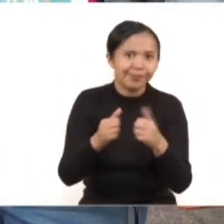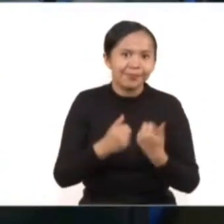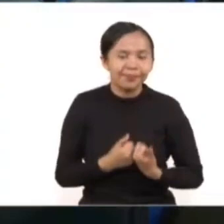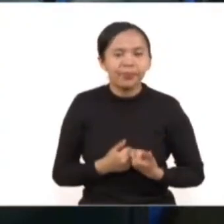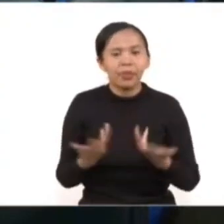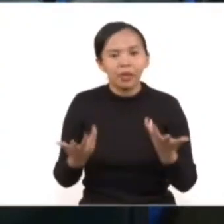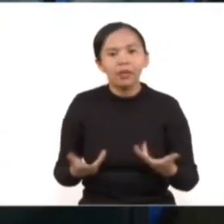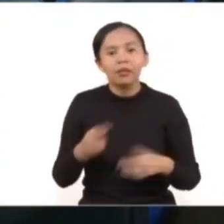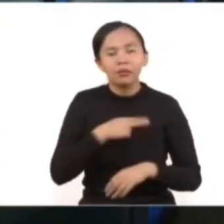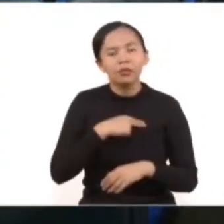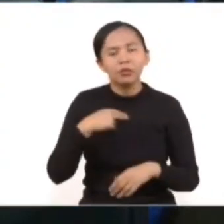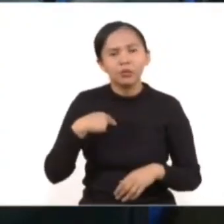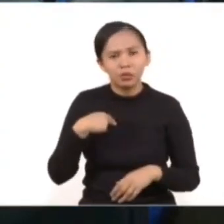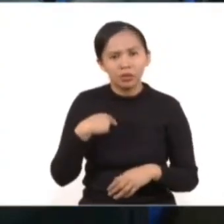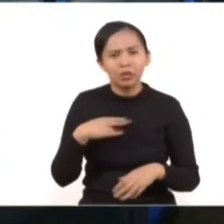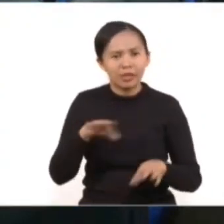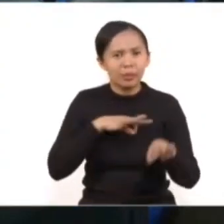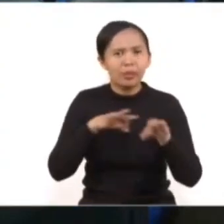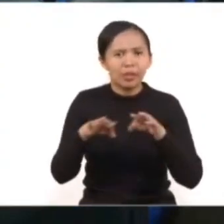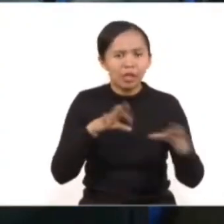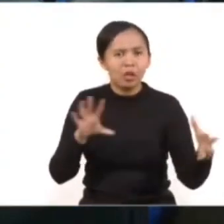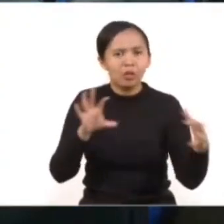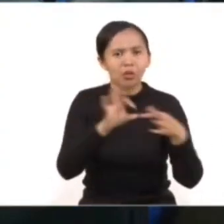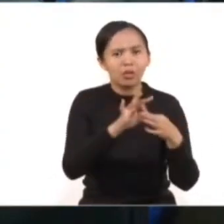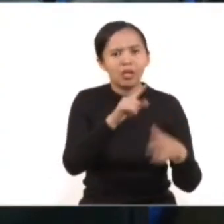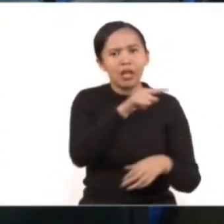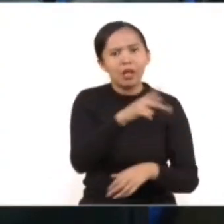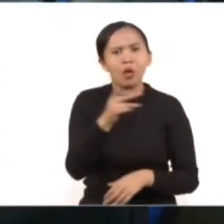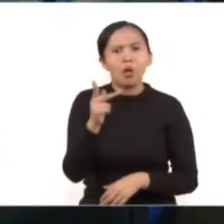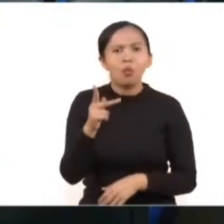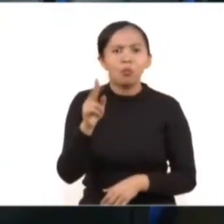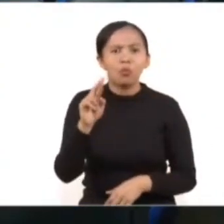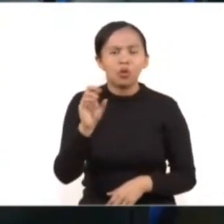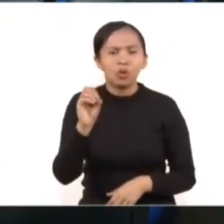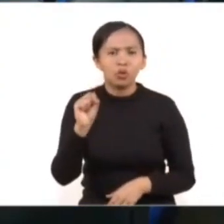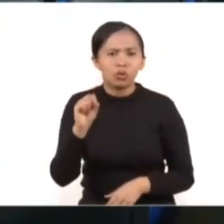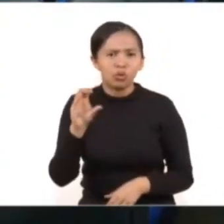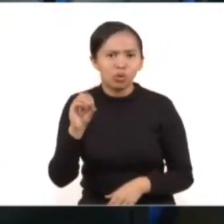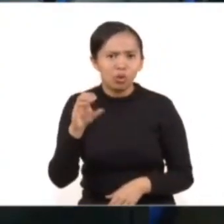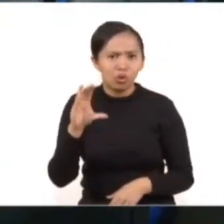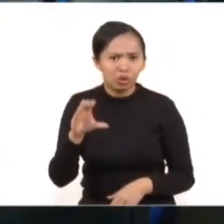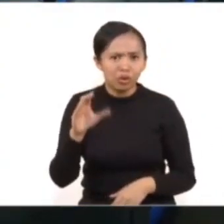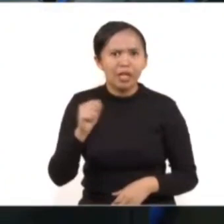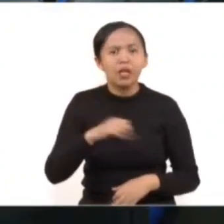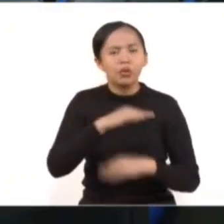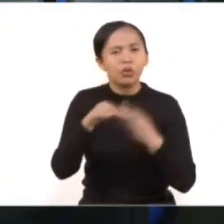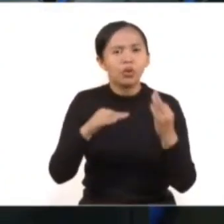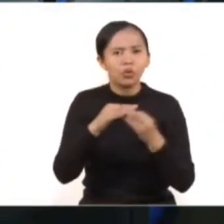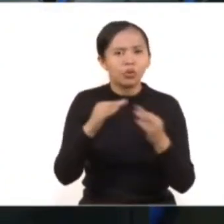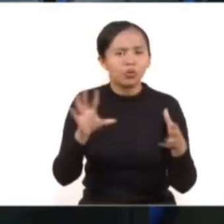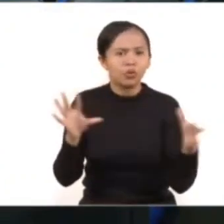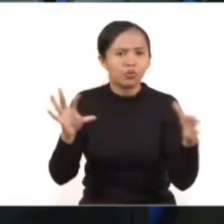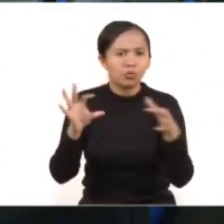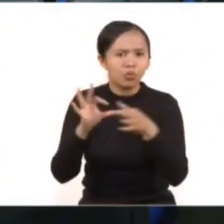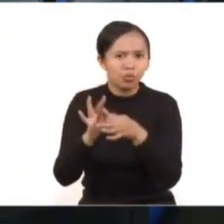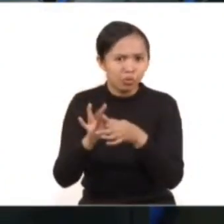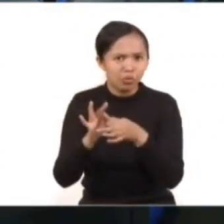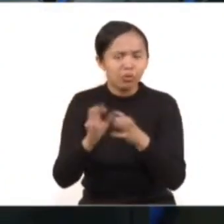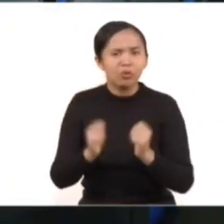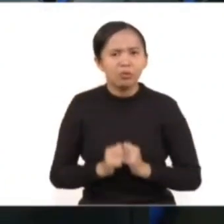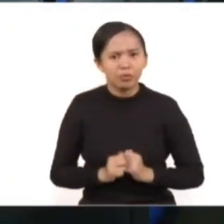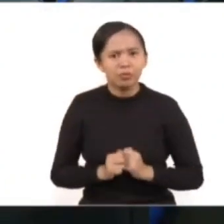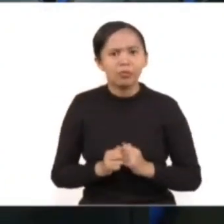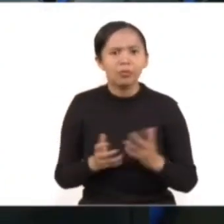comunitario estamos trabajando de manera estrecha con la Procuraduría Social, con la PROSOC, en el programa Todas Unidas contra la Violencia,